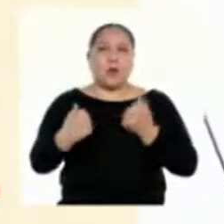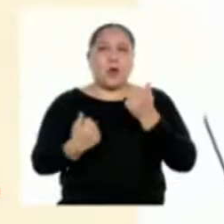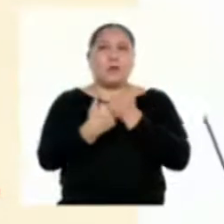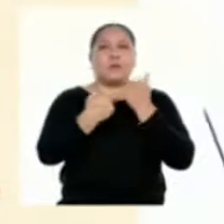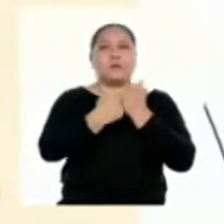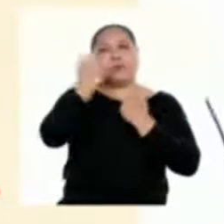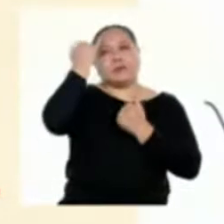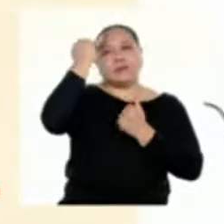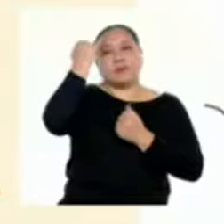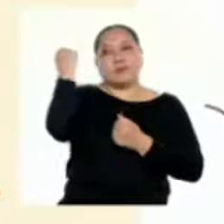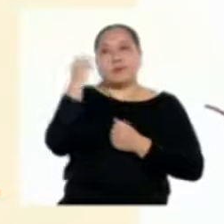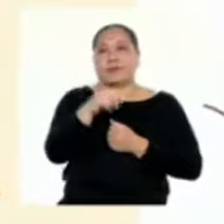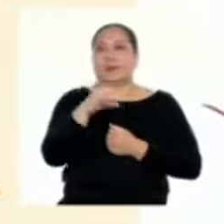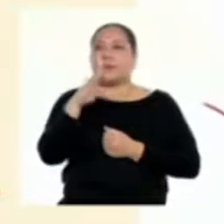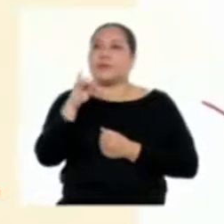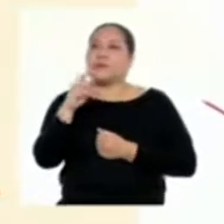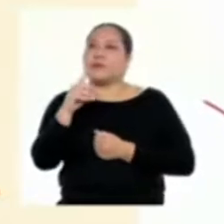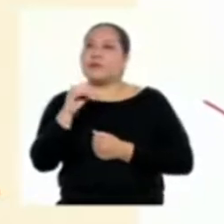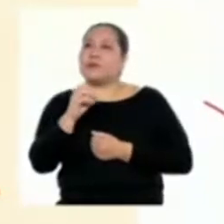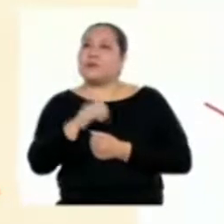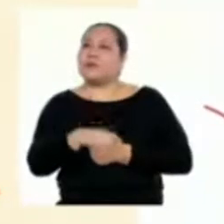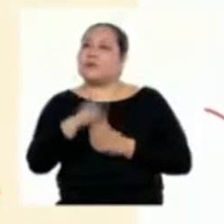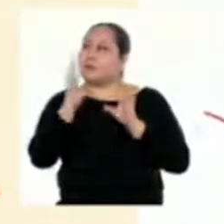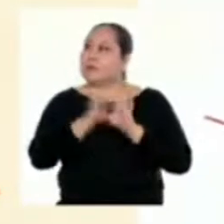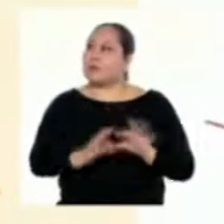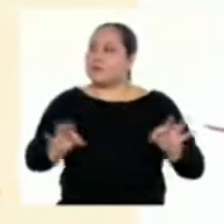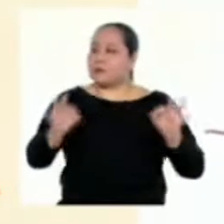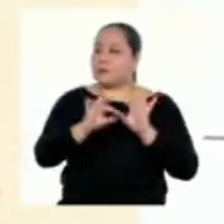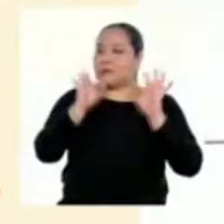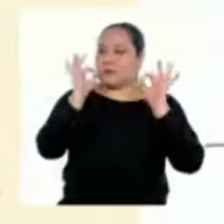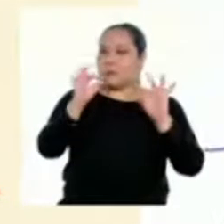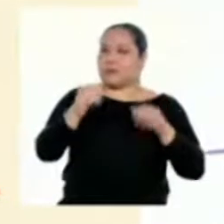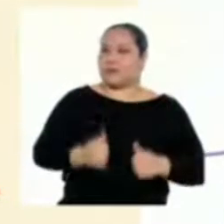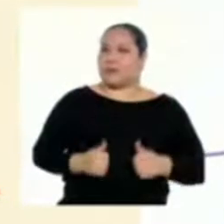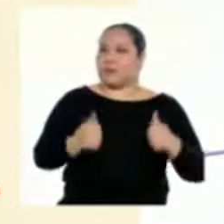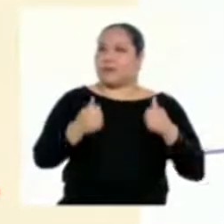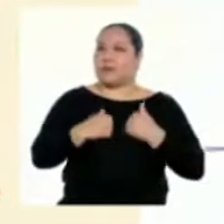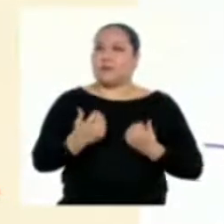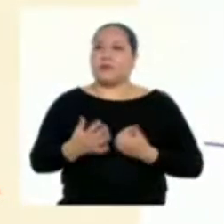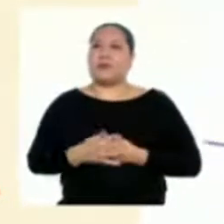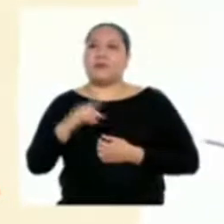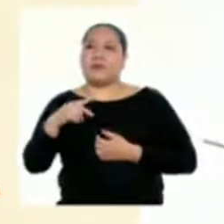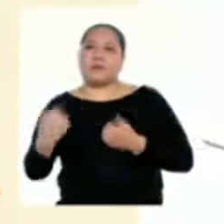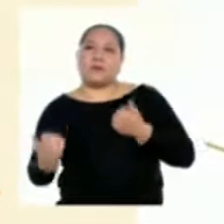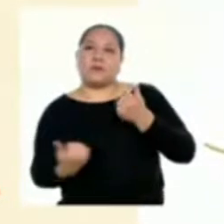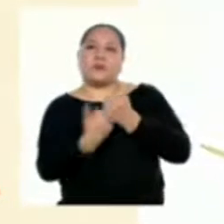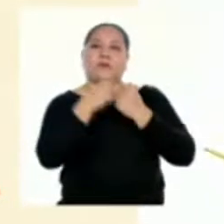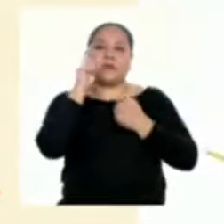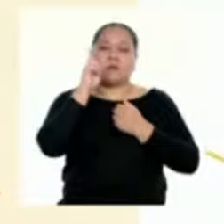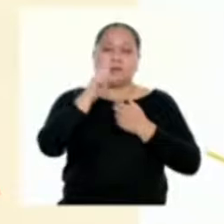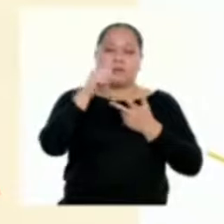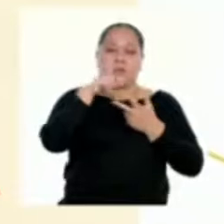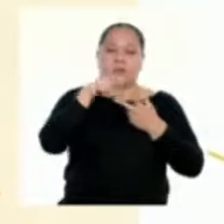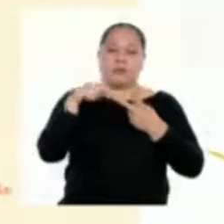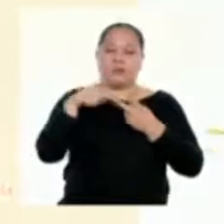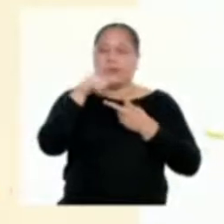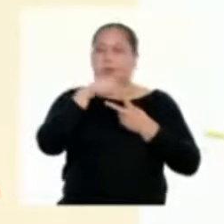que la biodiversidad es importante para nuestra calidad de vida y está reforzando los dos argumentos presentados.